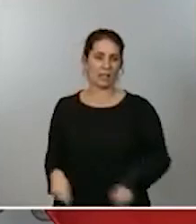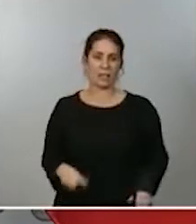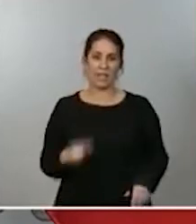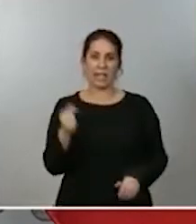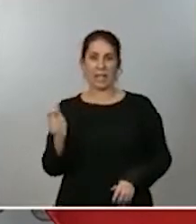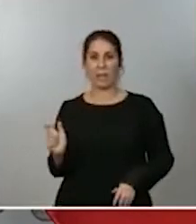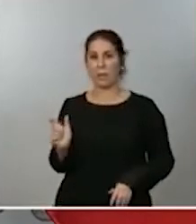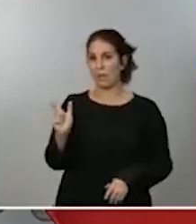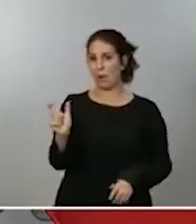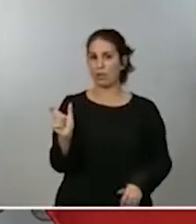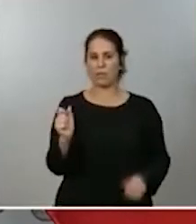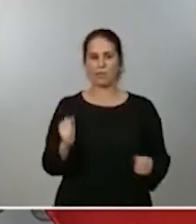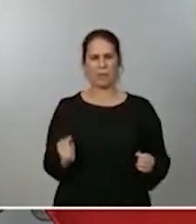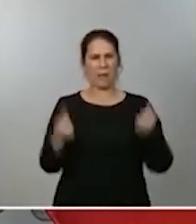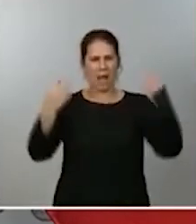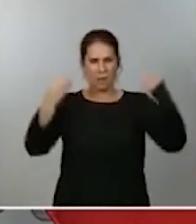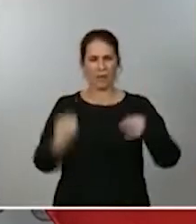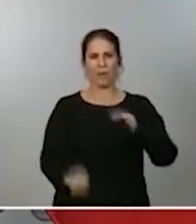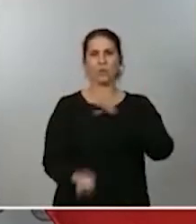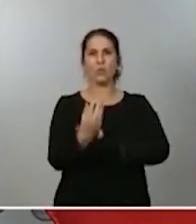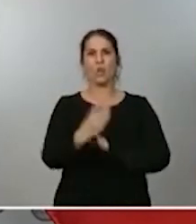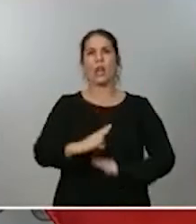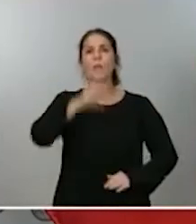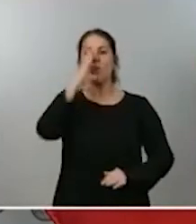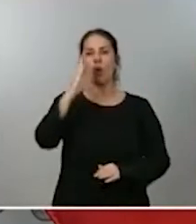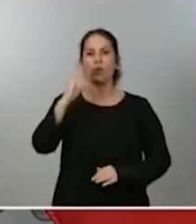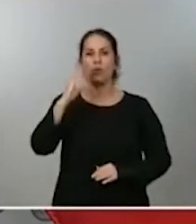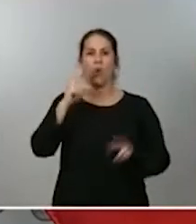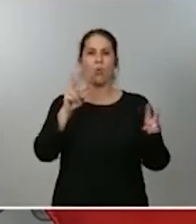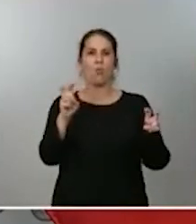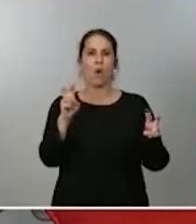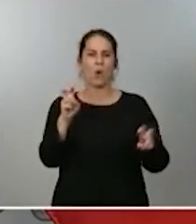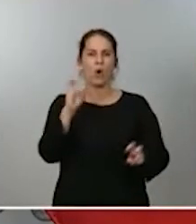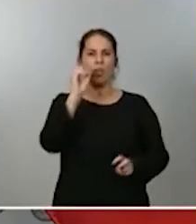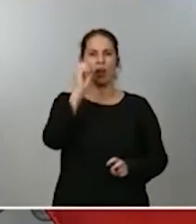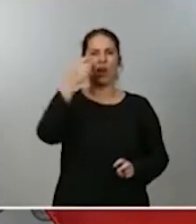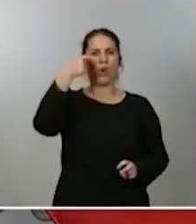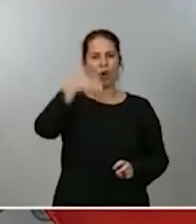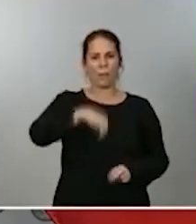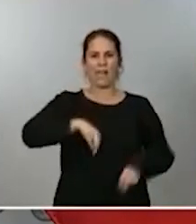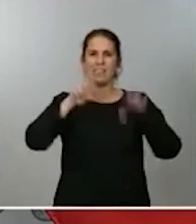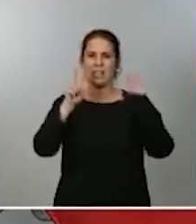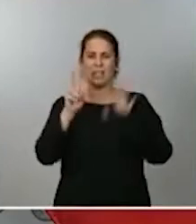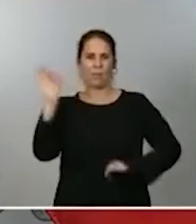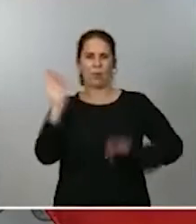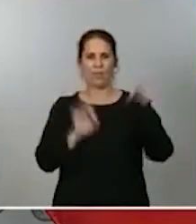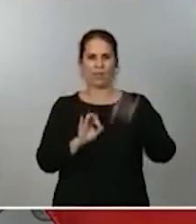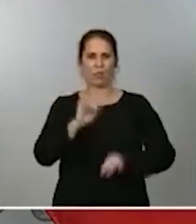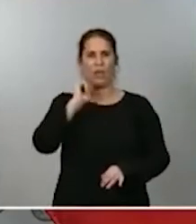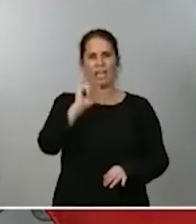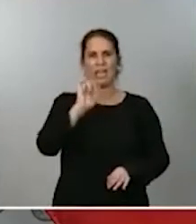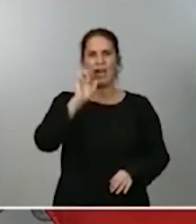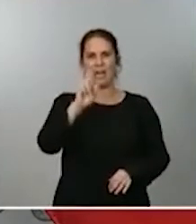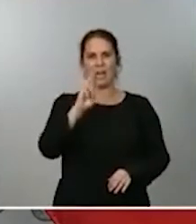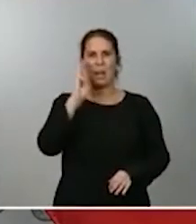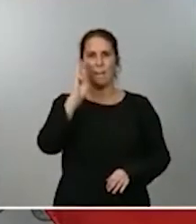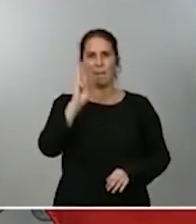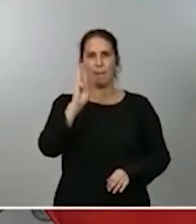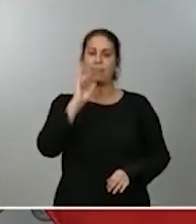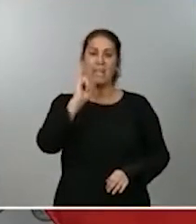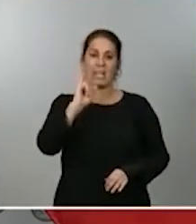por primera vez en la nueva asignación tributaria del 0,7% del impuesto de sociedades.